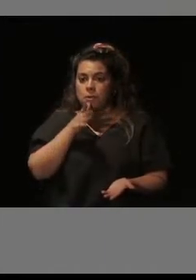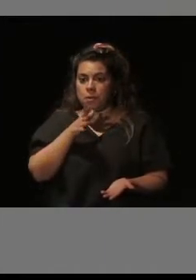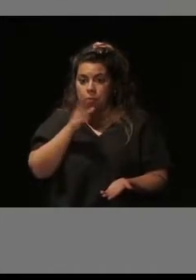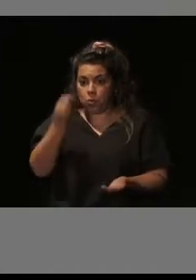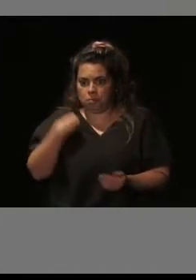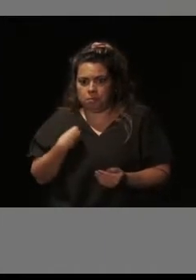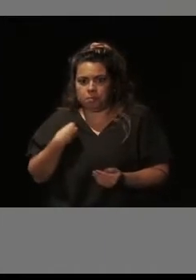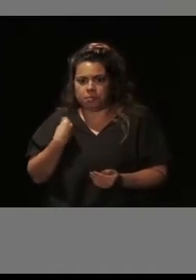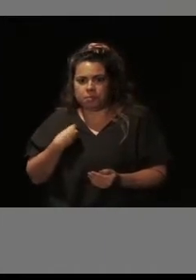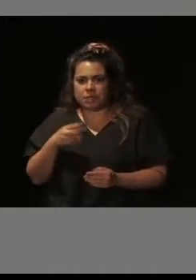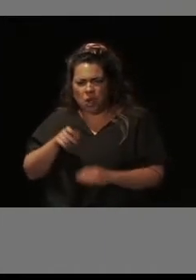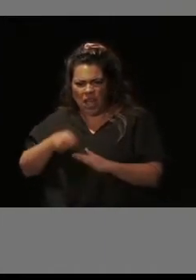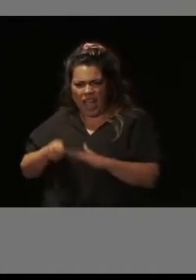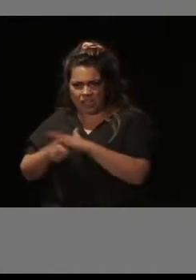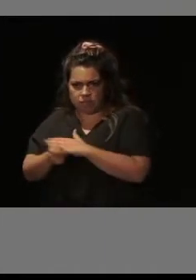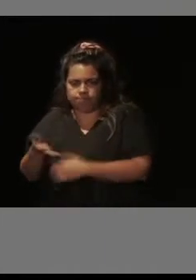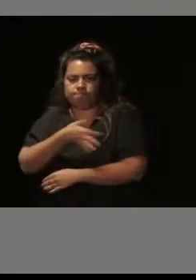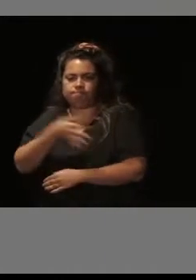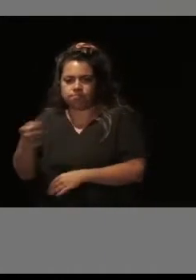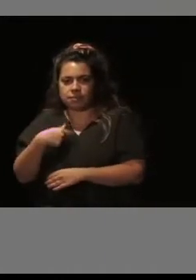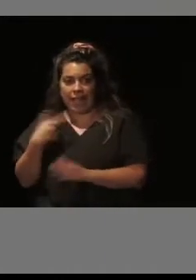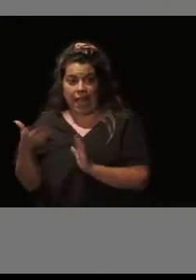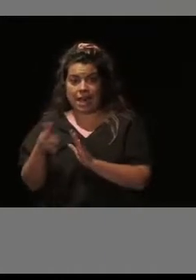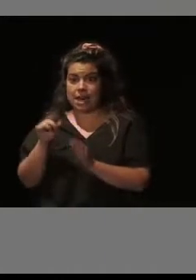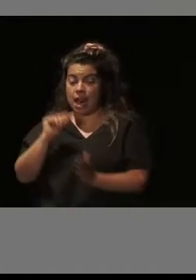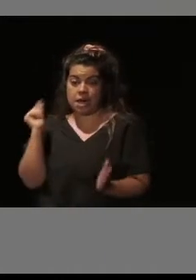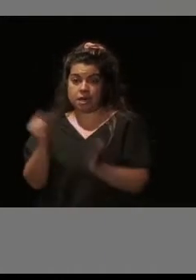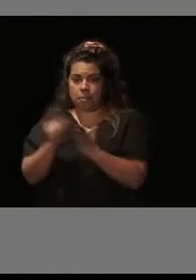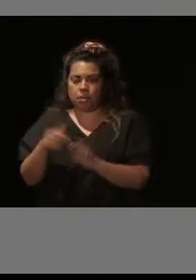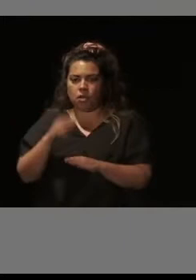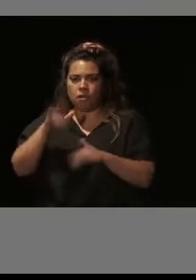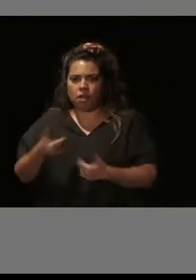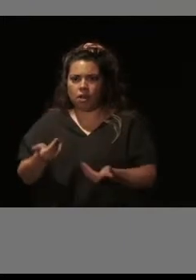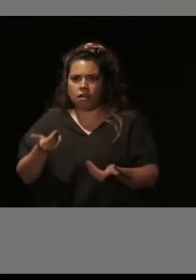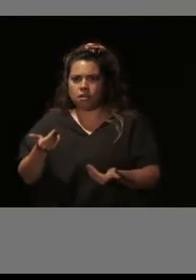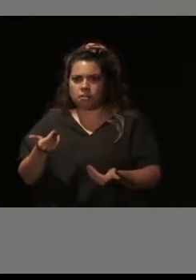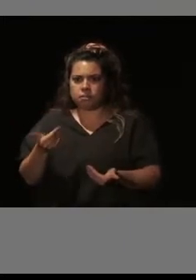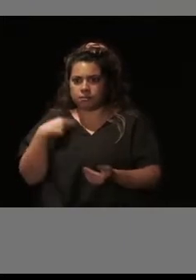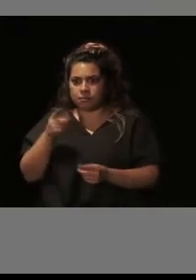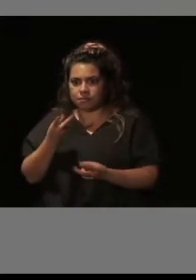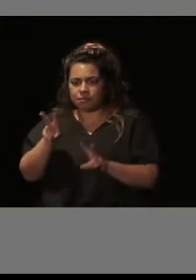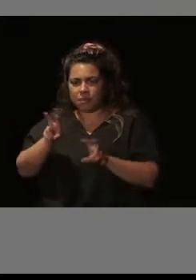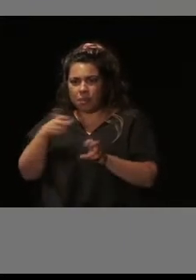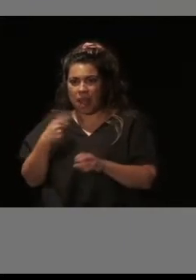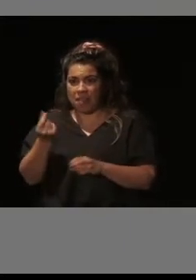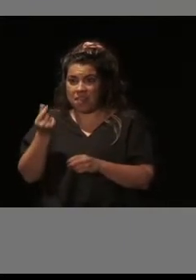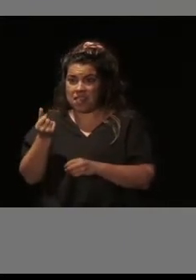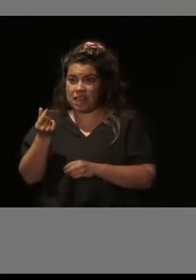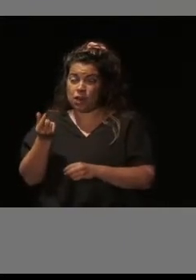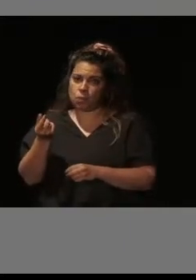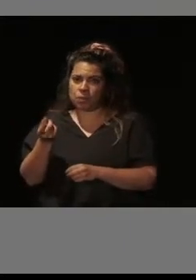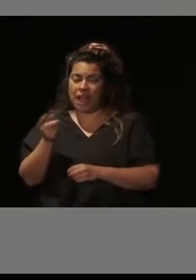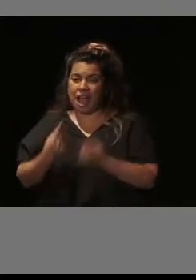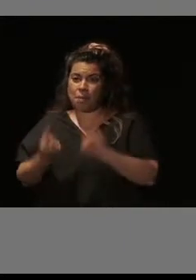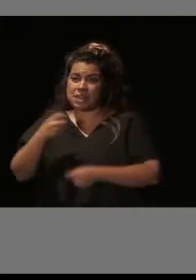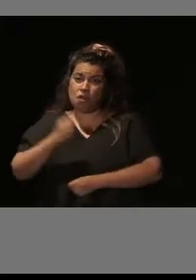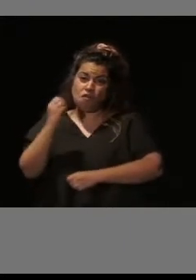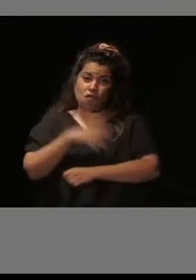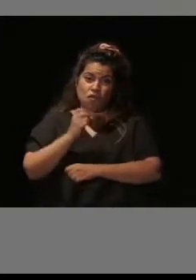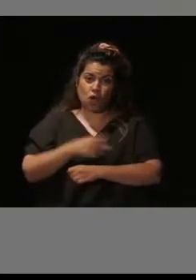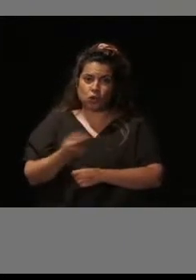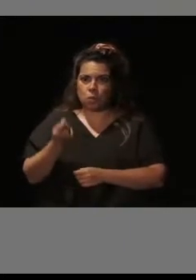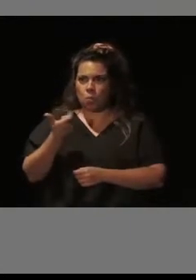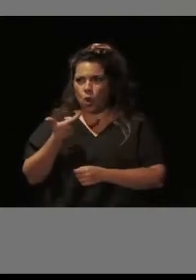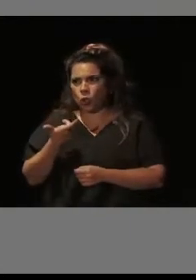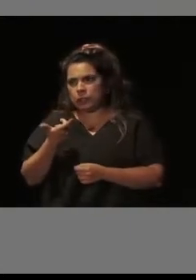de esa gestión eficaz y rápida que ha conseguido que se ejecute ese dinero. Que a veces los fondos, pues bueno, luego es complicado gestionarlos